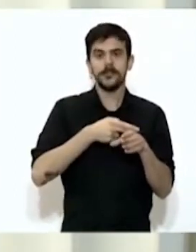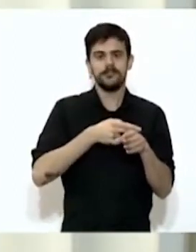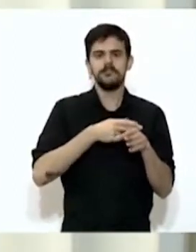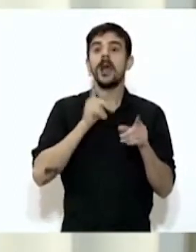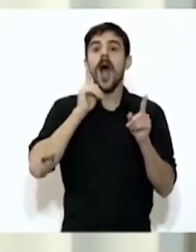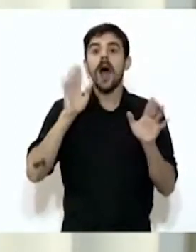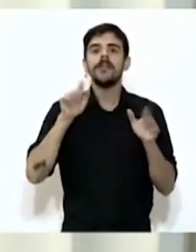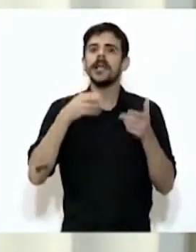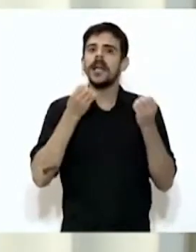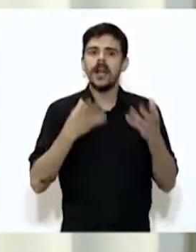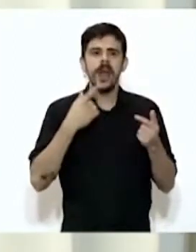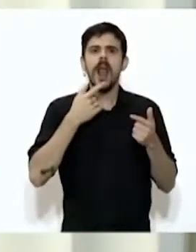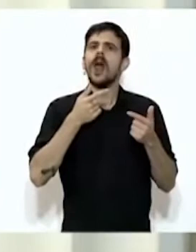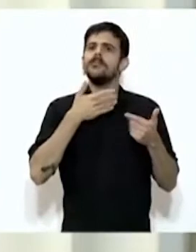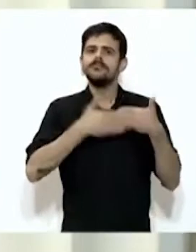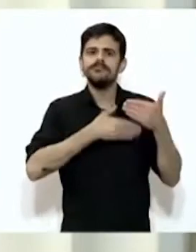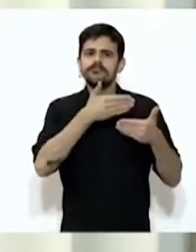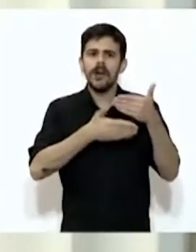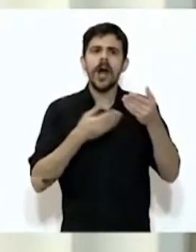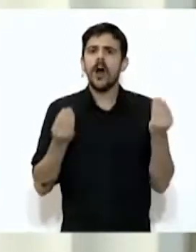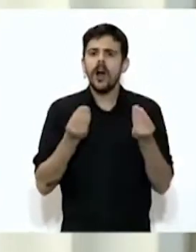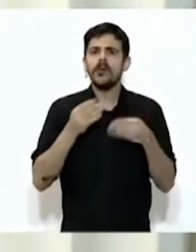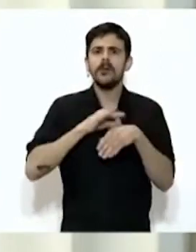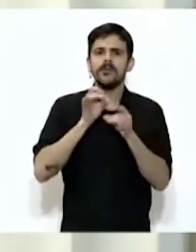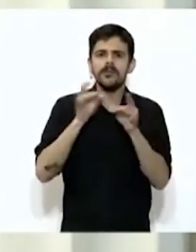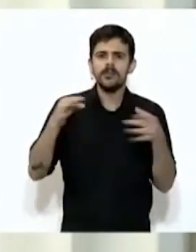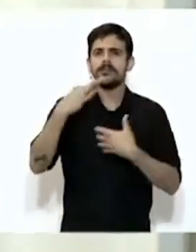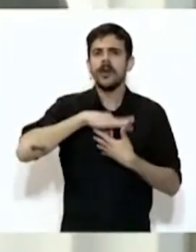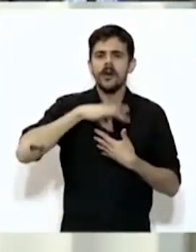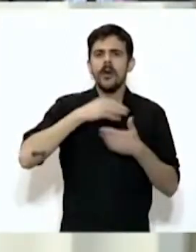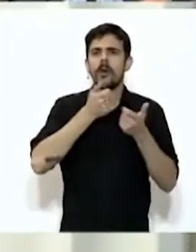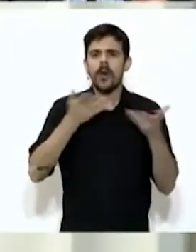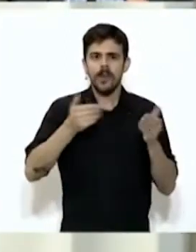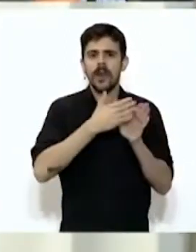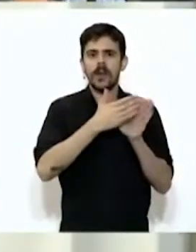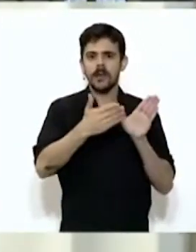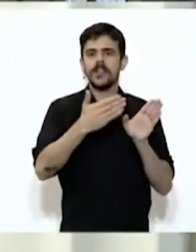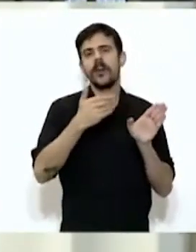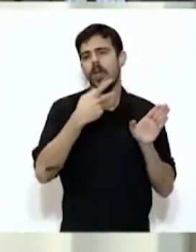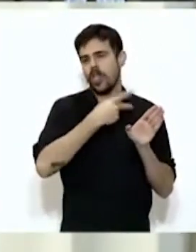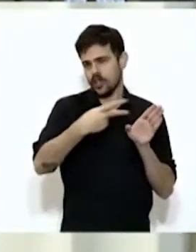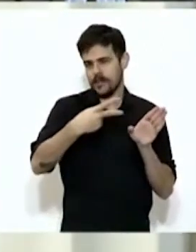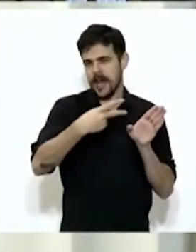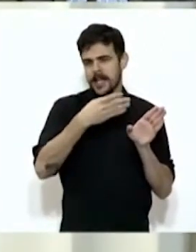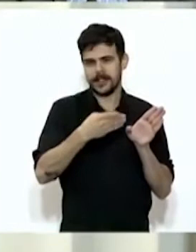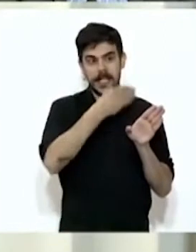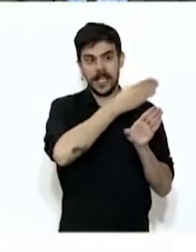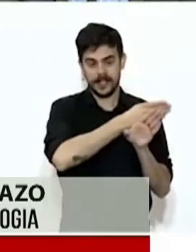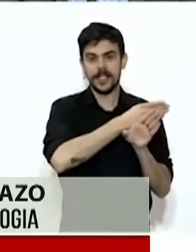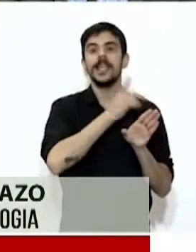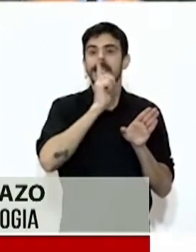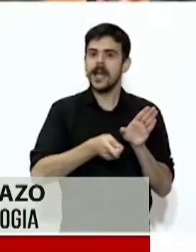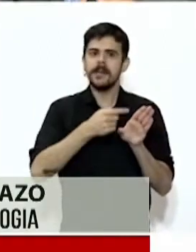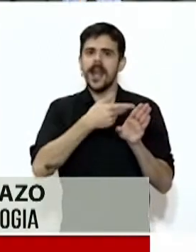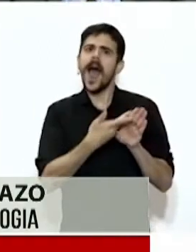desde esta fecha de cierre, los últimos 14 días desde esa fecha de cierre y también la comparación con los 14 días